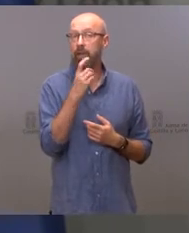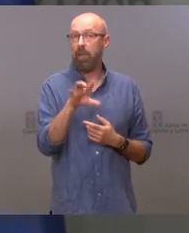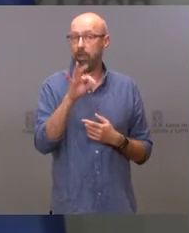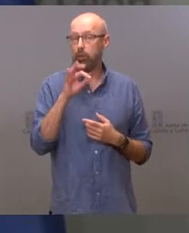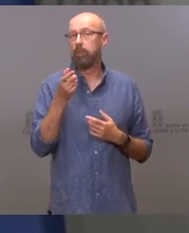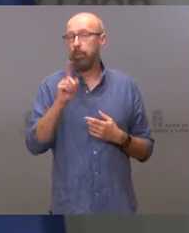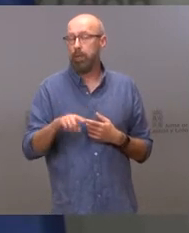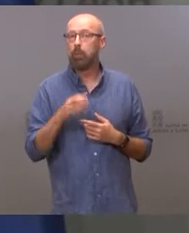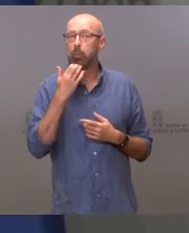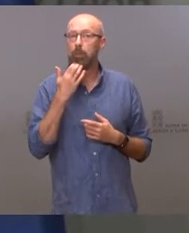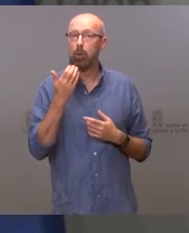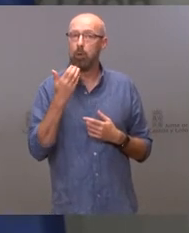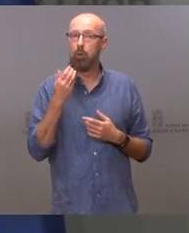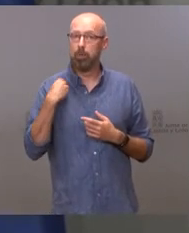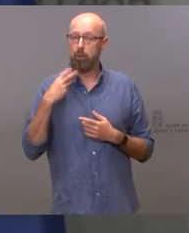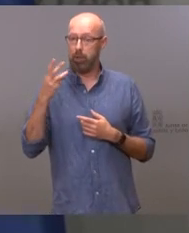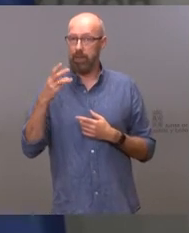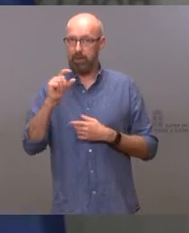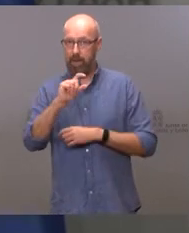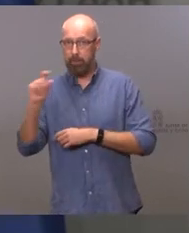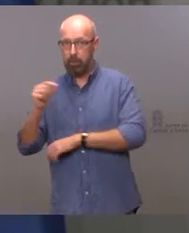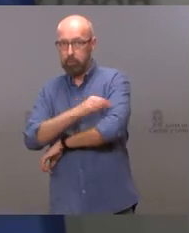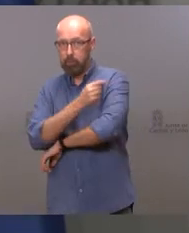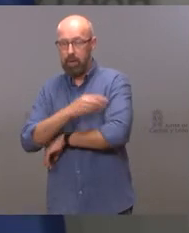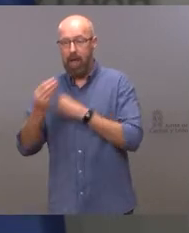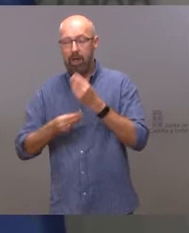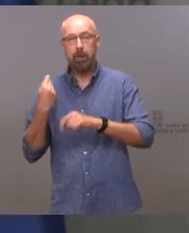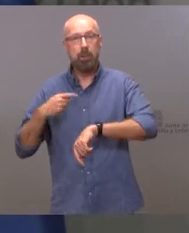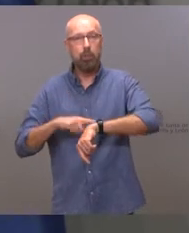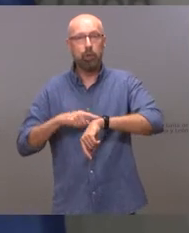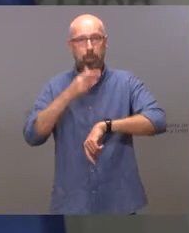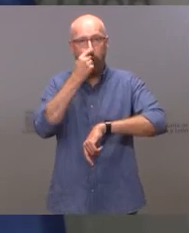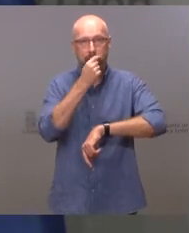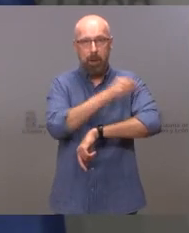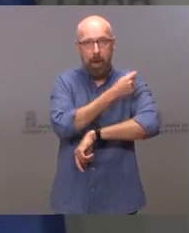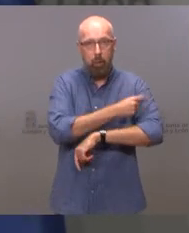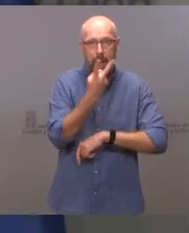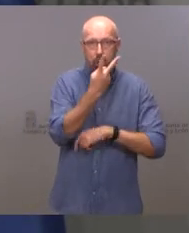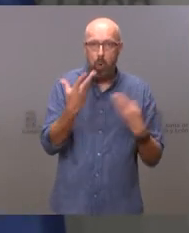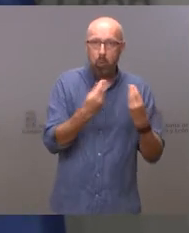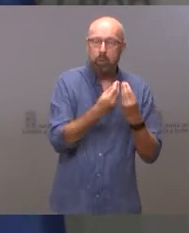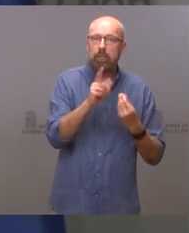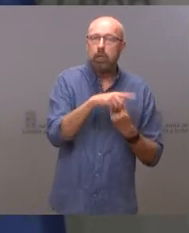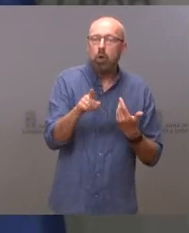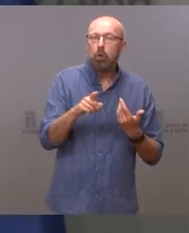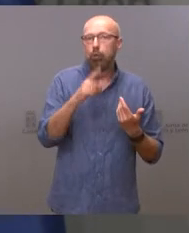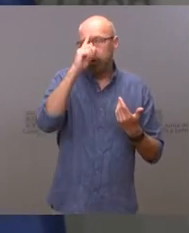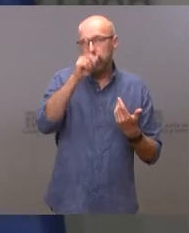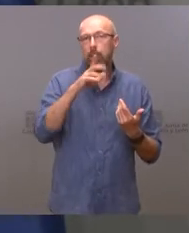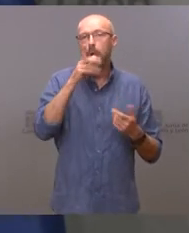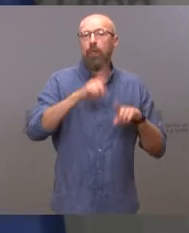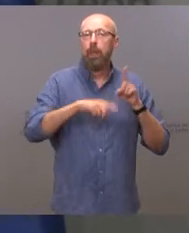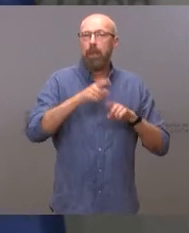a la vez que la campaña de vacunación de la gripe, lo cual condicionaría nuestra logística.